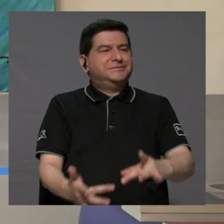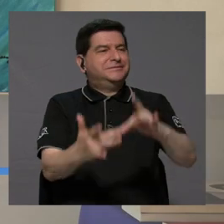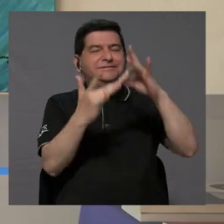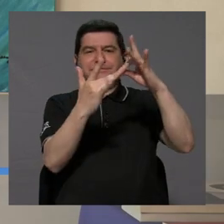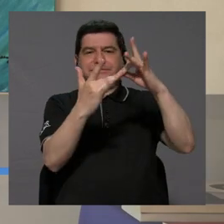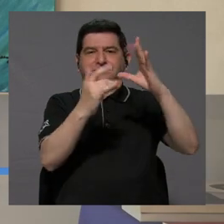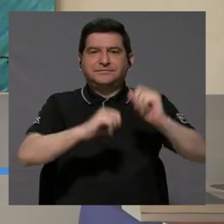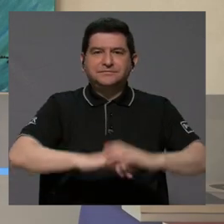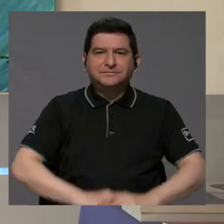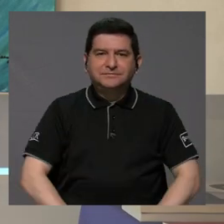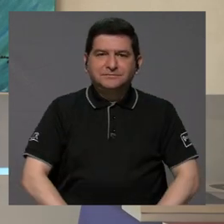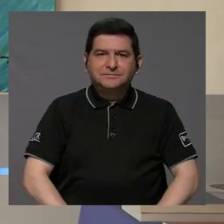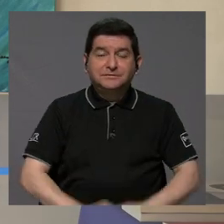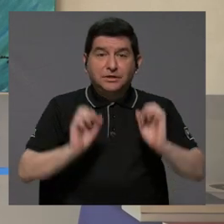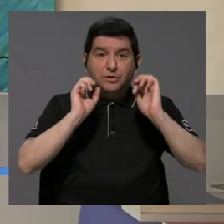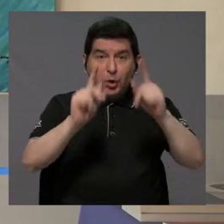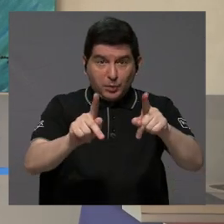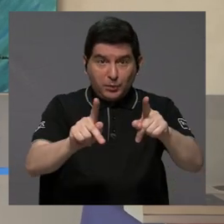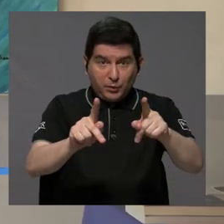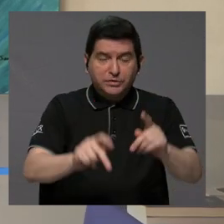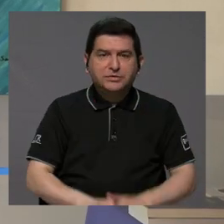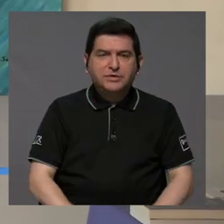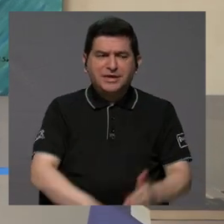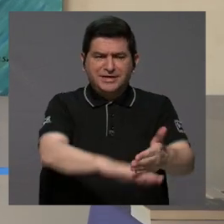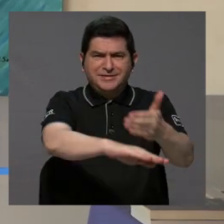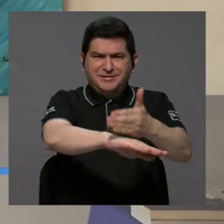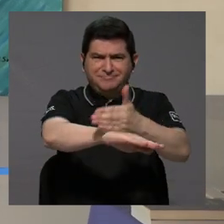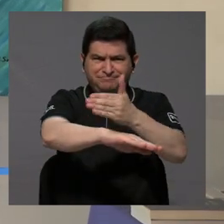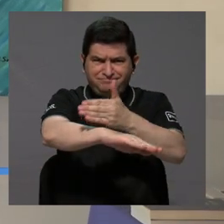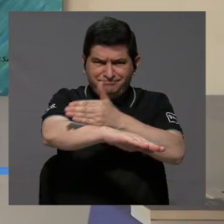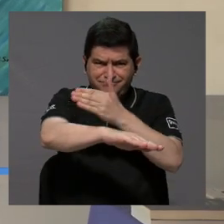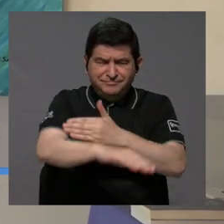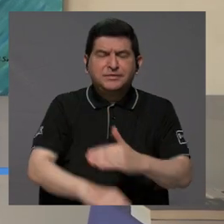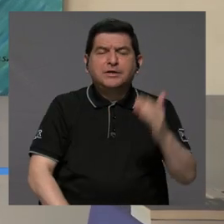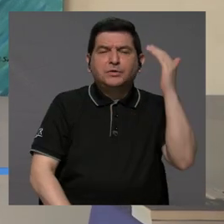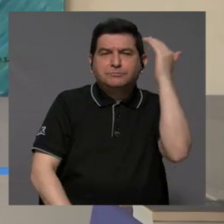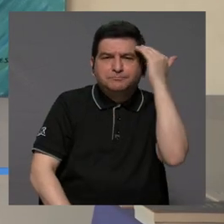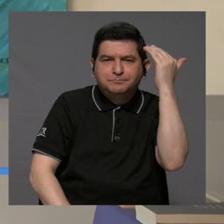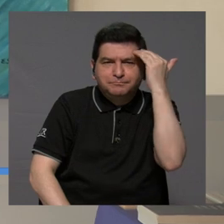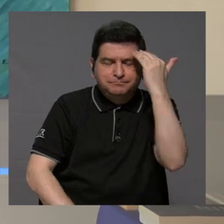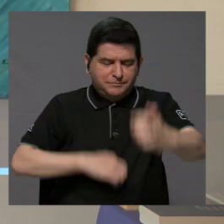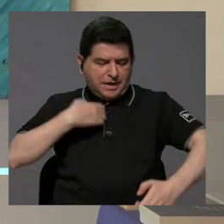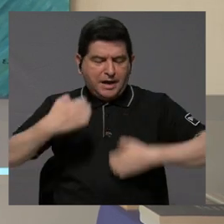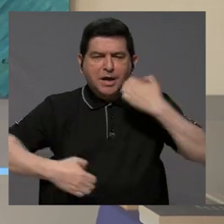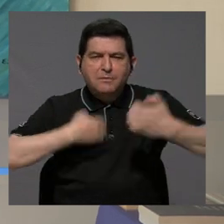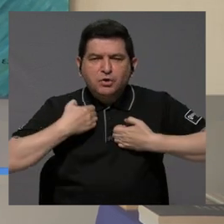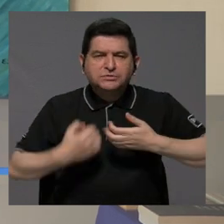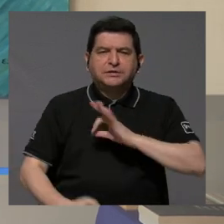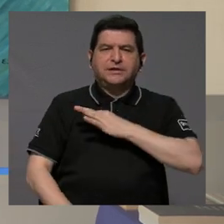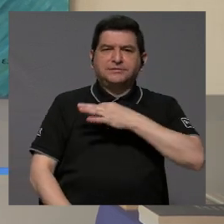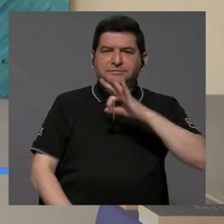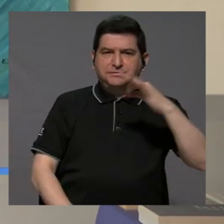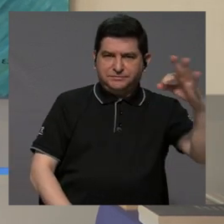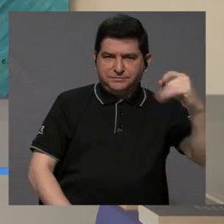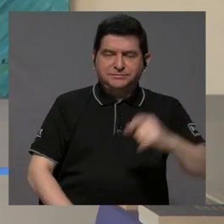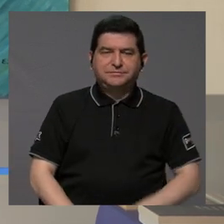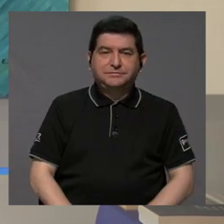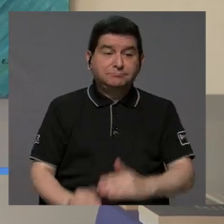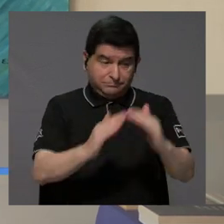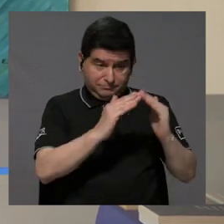única, ¿verdad? Son una oportunidad de crecimiento cognitivo, emocional, espiritual,